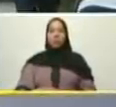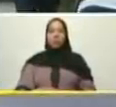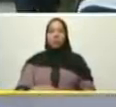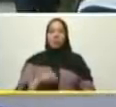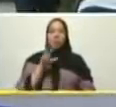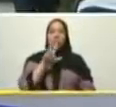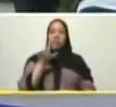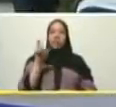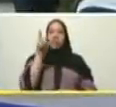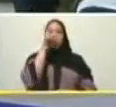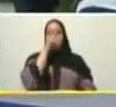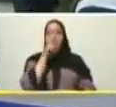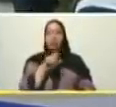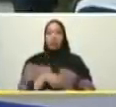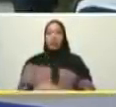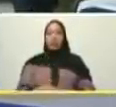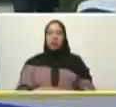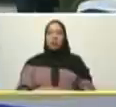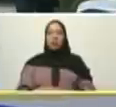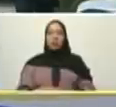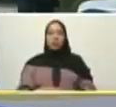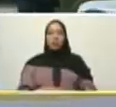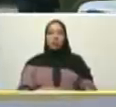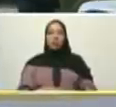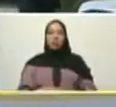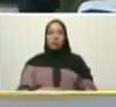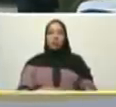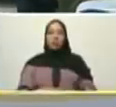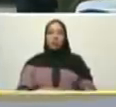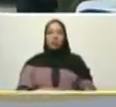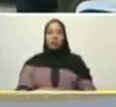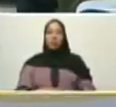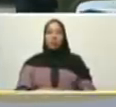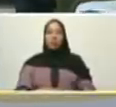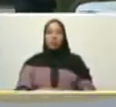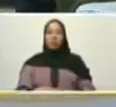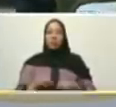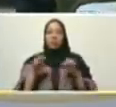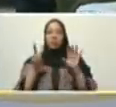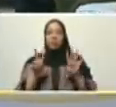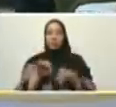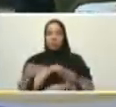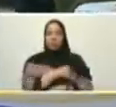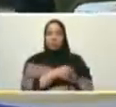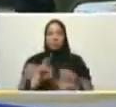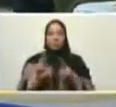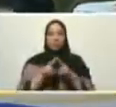años y uno lo siente como que hubiera sido ayer